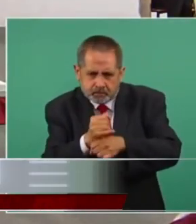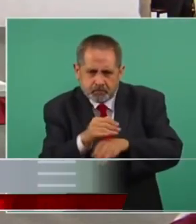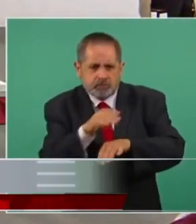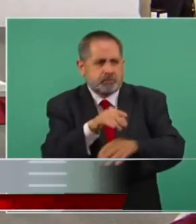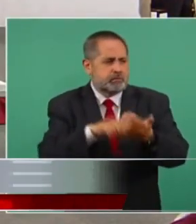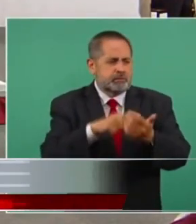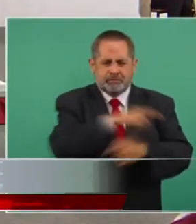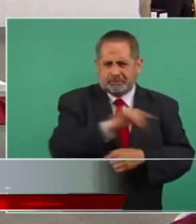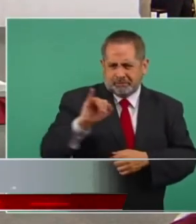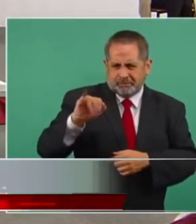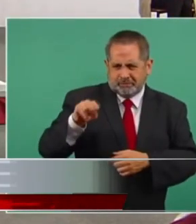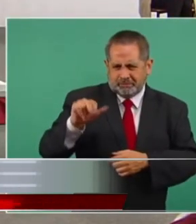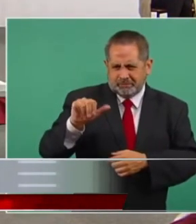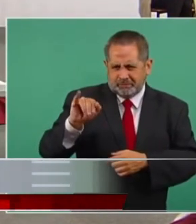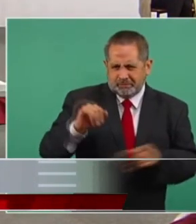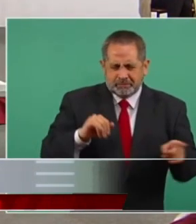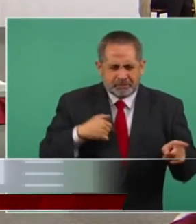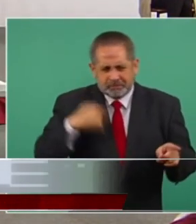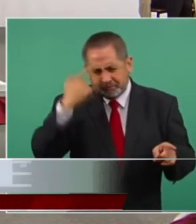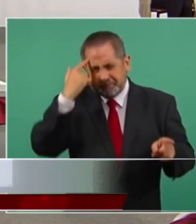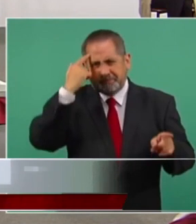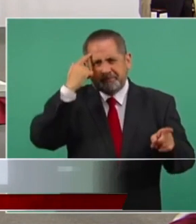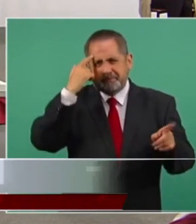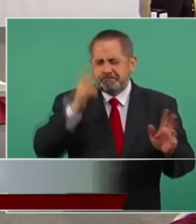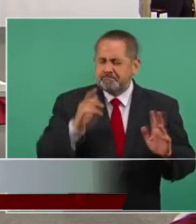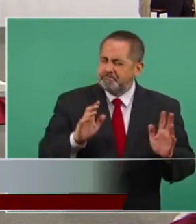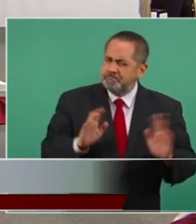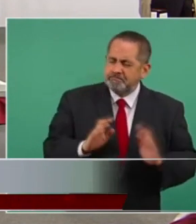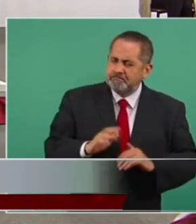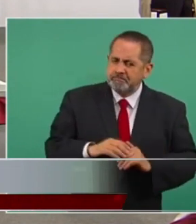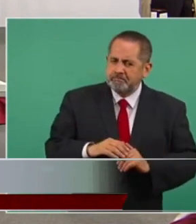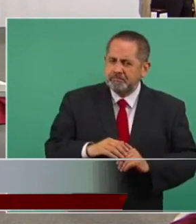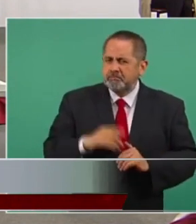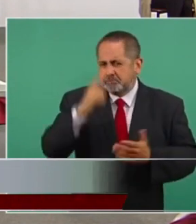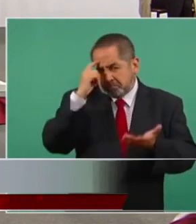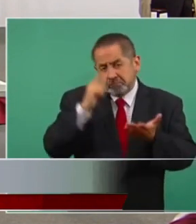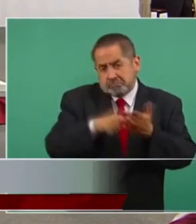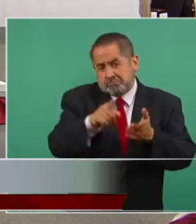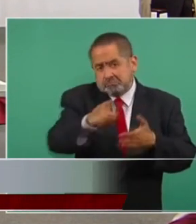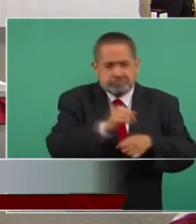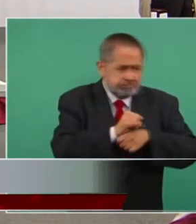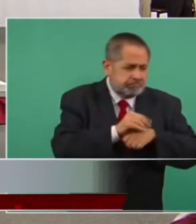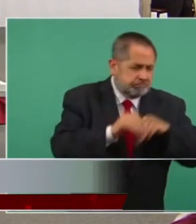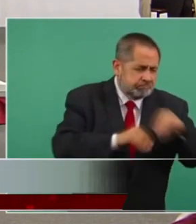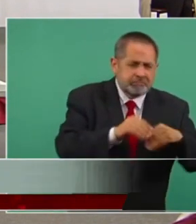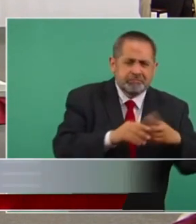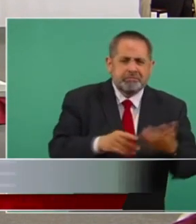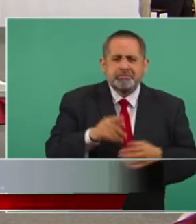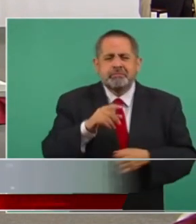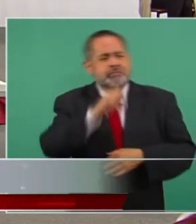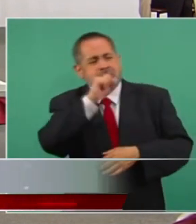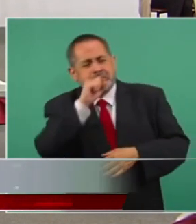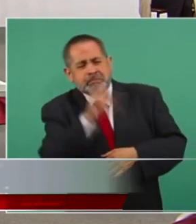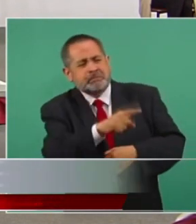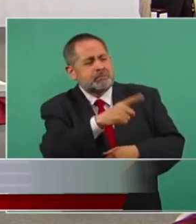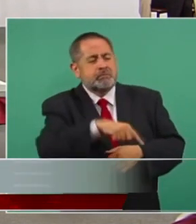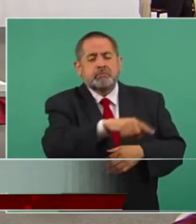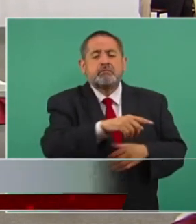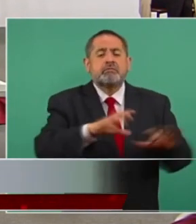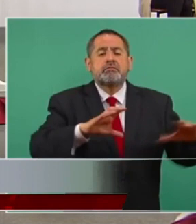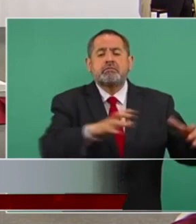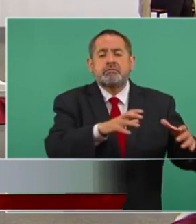seguramente la están llevando a cabo porque también ellos fueron los que crearon